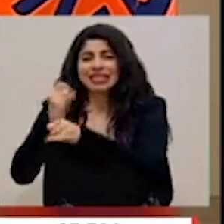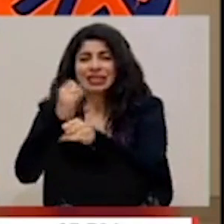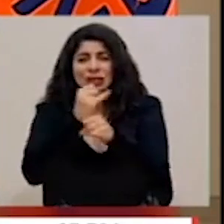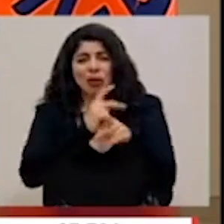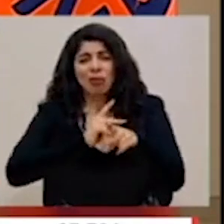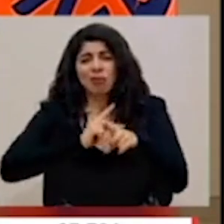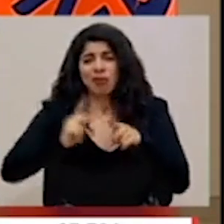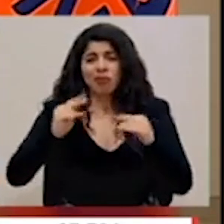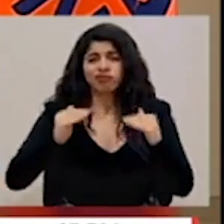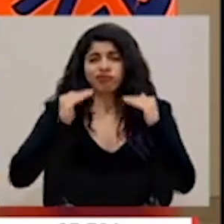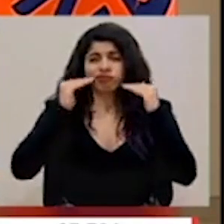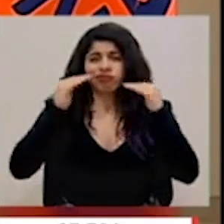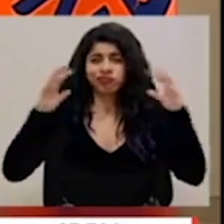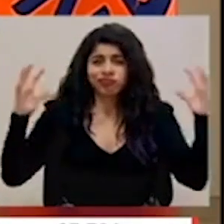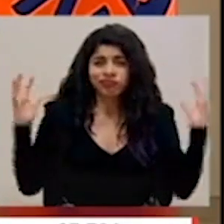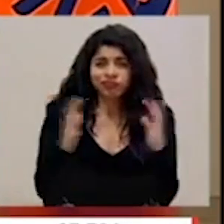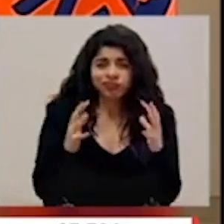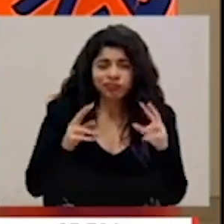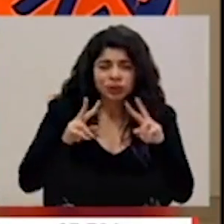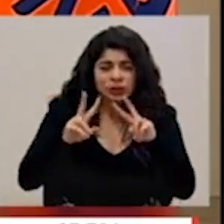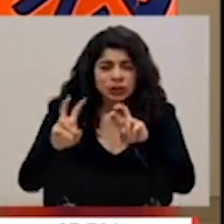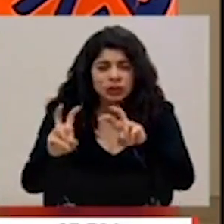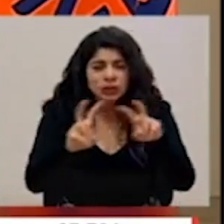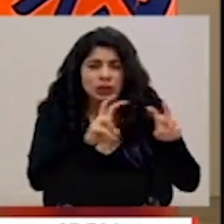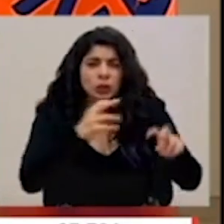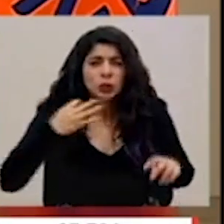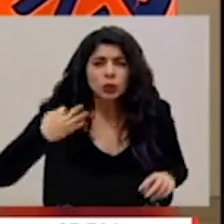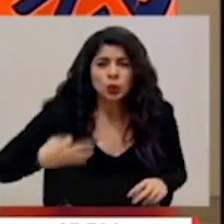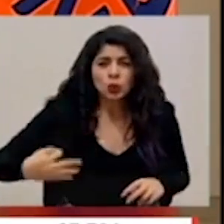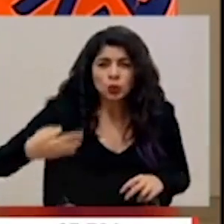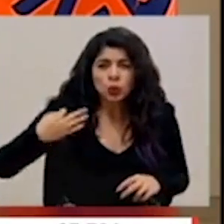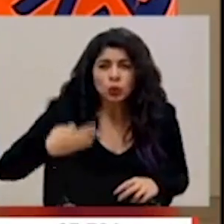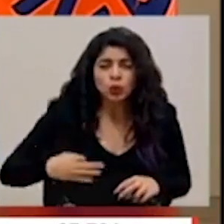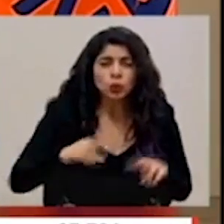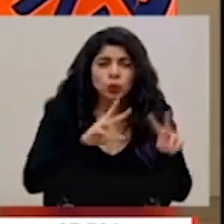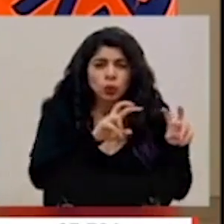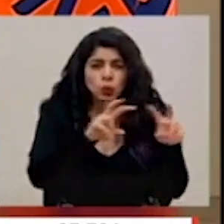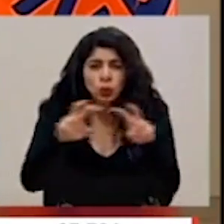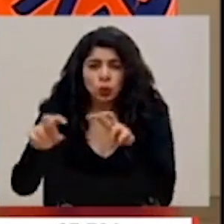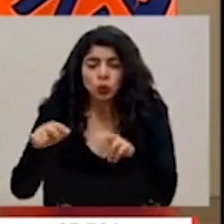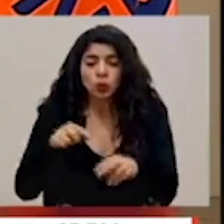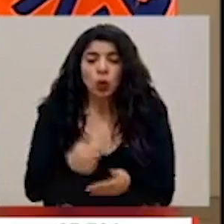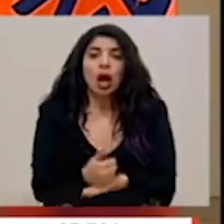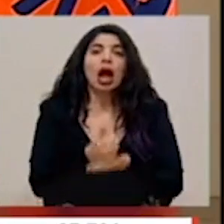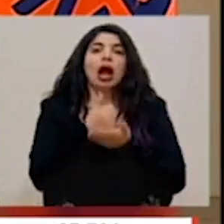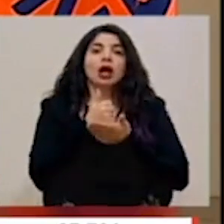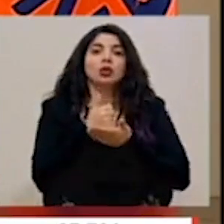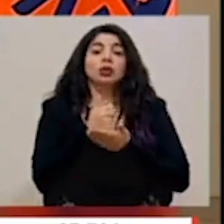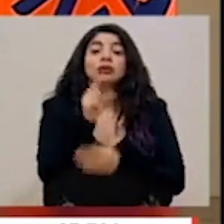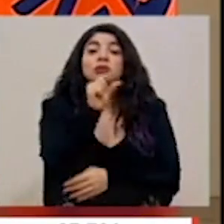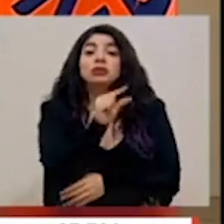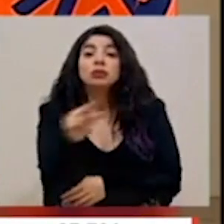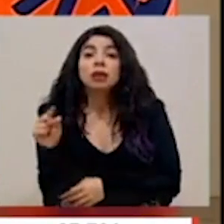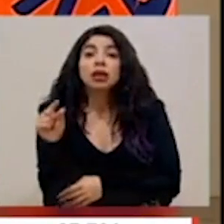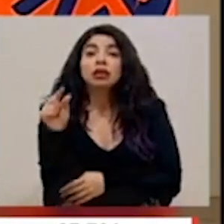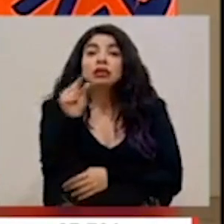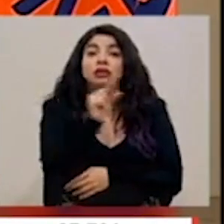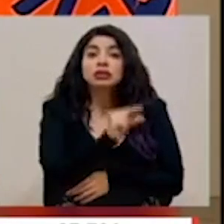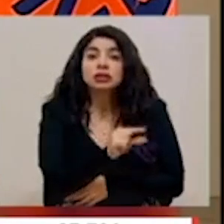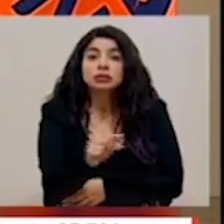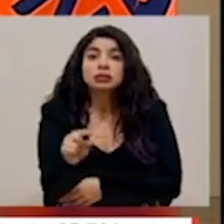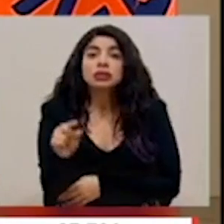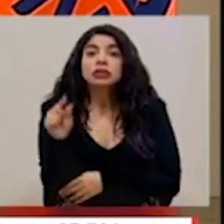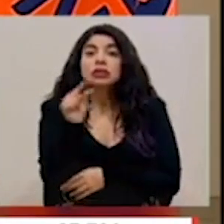altísimo nivel que están evaluando permanentemente esto, nos permite llevar semanalmente el